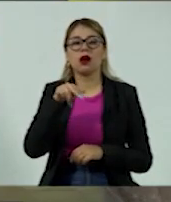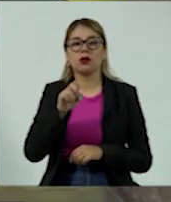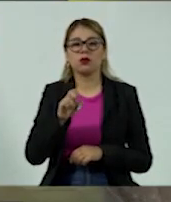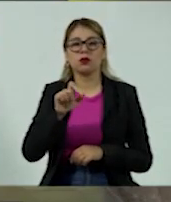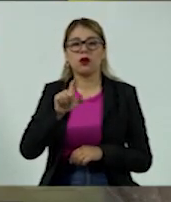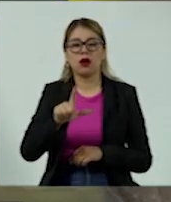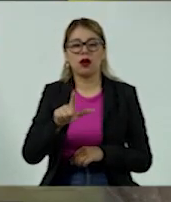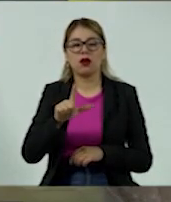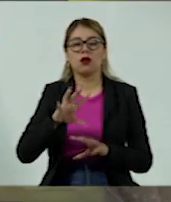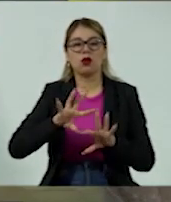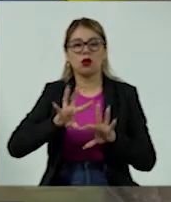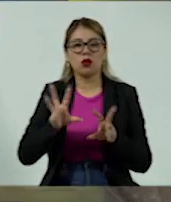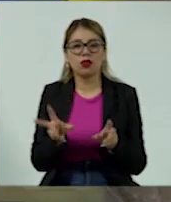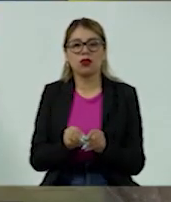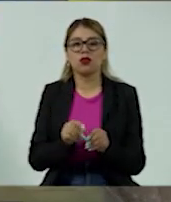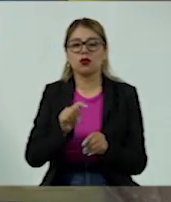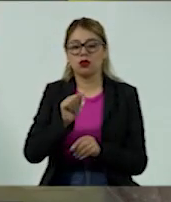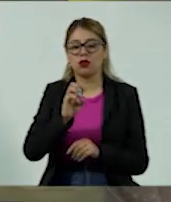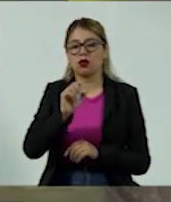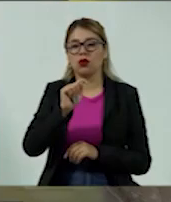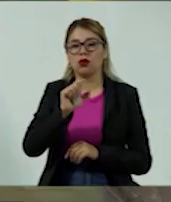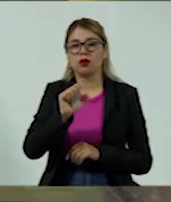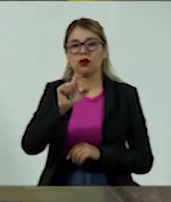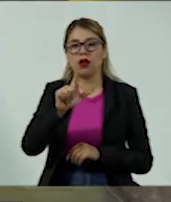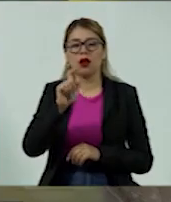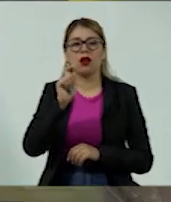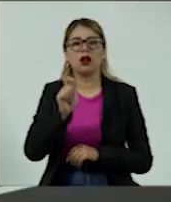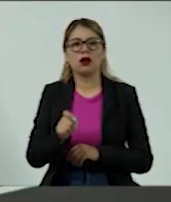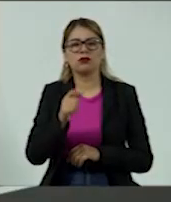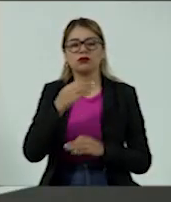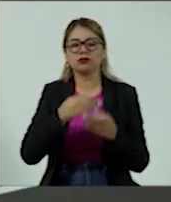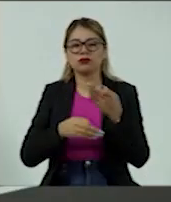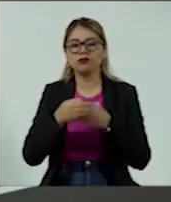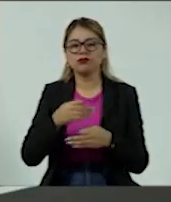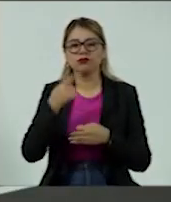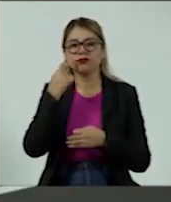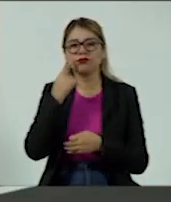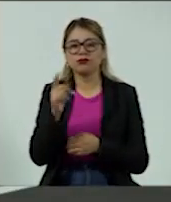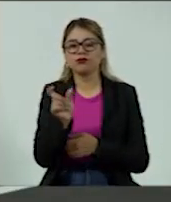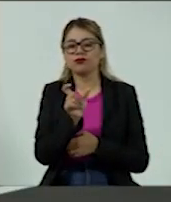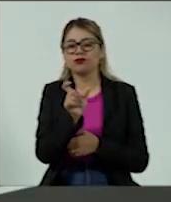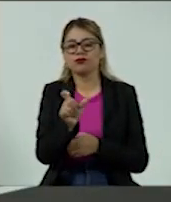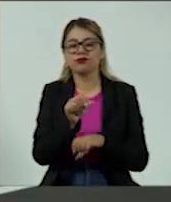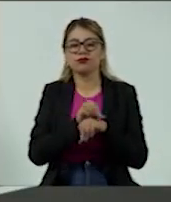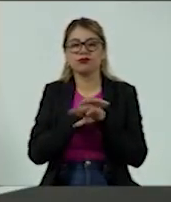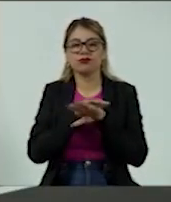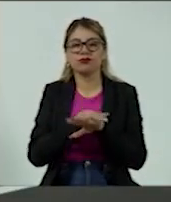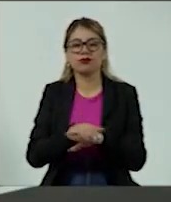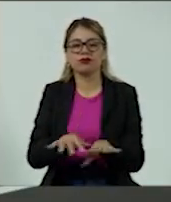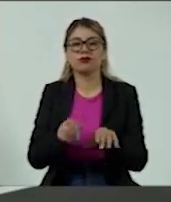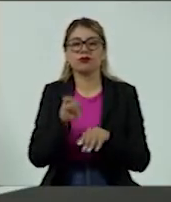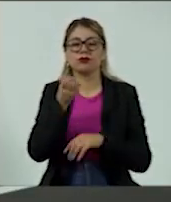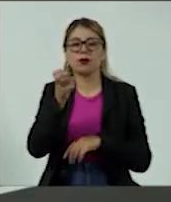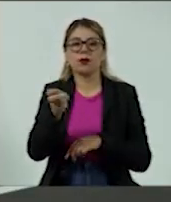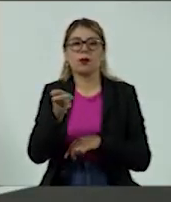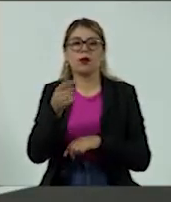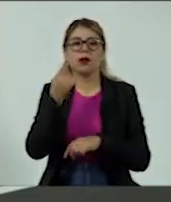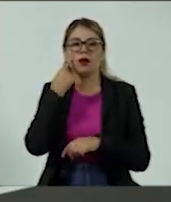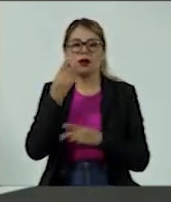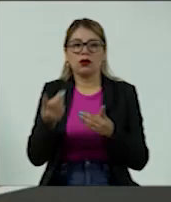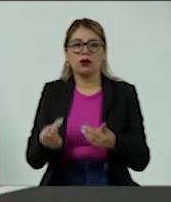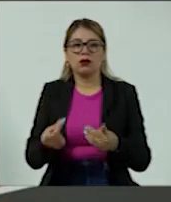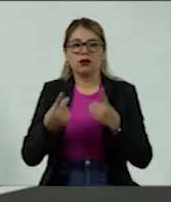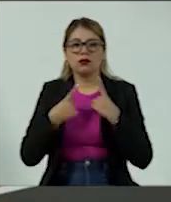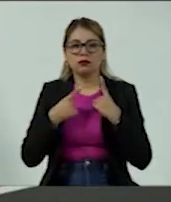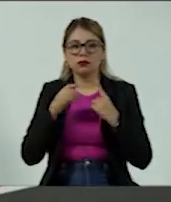todas las tarjetas en los estados de cuenta lo deben de publicar. Esto es, cuando nosotros recibimos nuestra